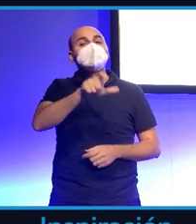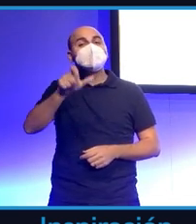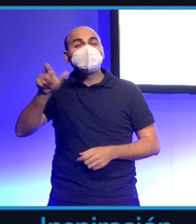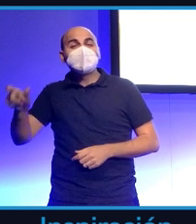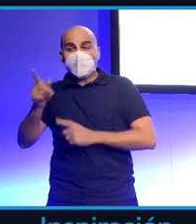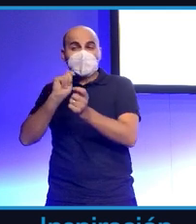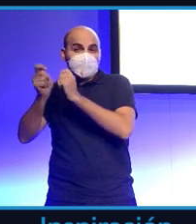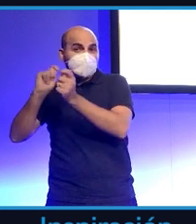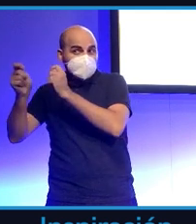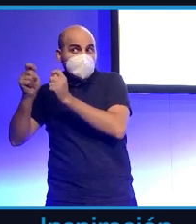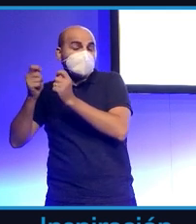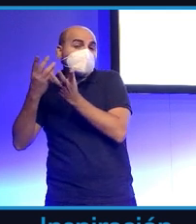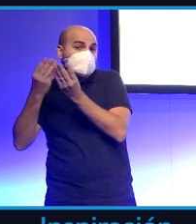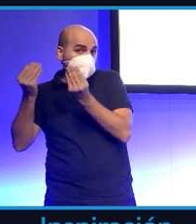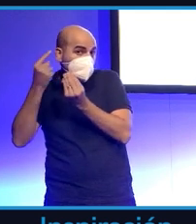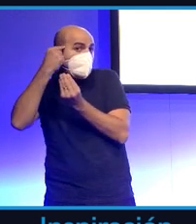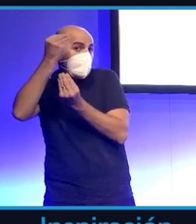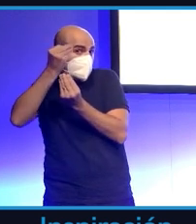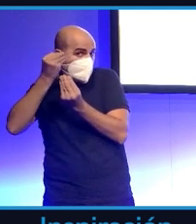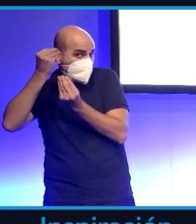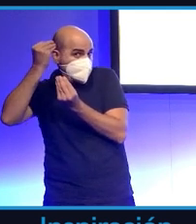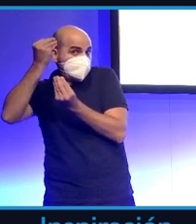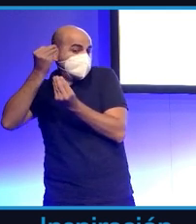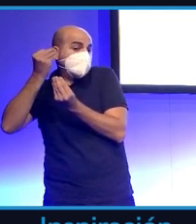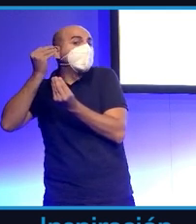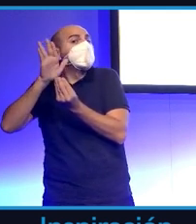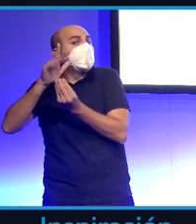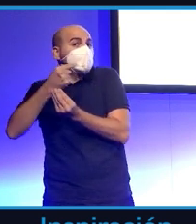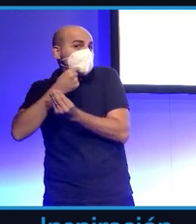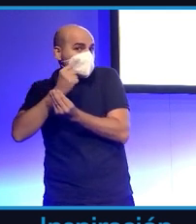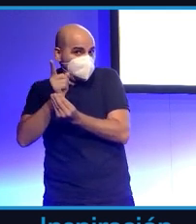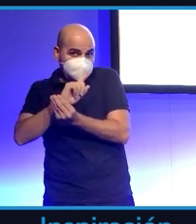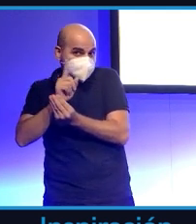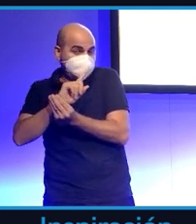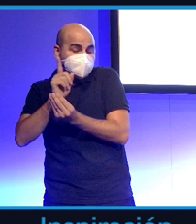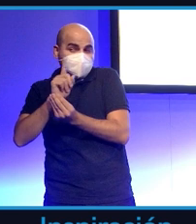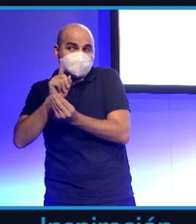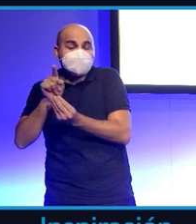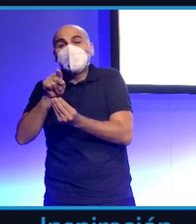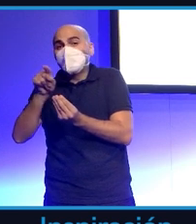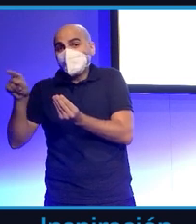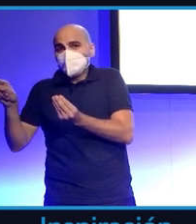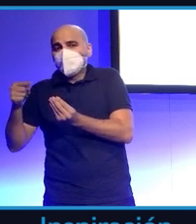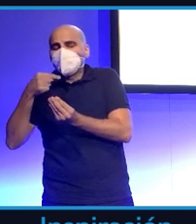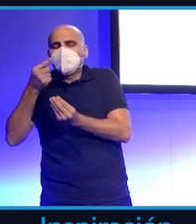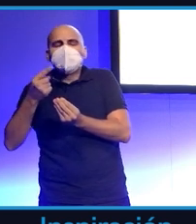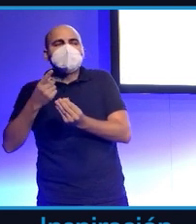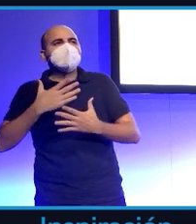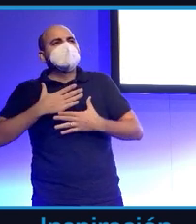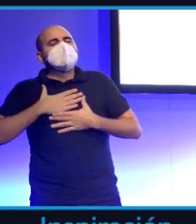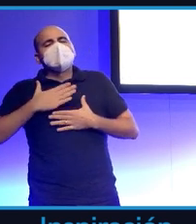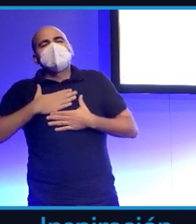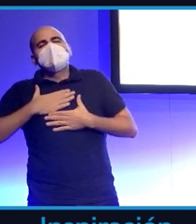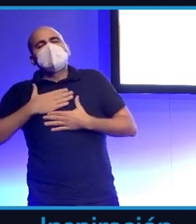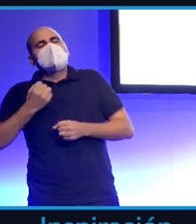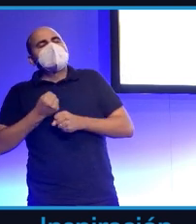piensan y no lo dicen, piensan y no lo dicen, pero practican el hecho de que ejercer su profesión es lo que más les gusta en la